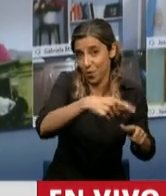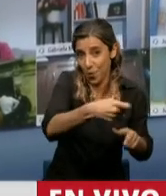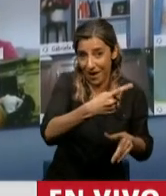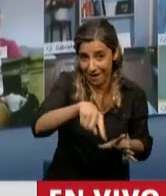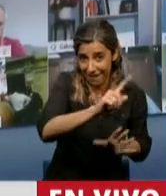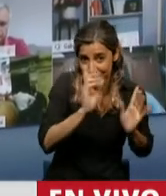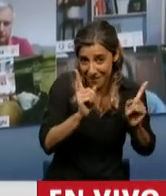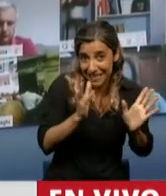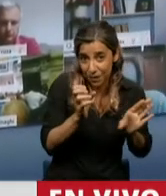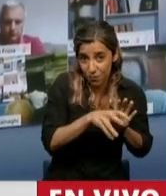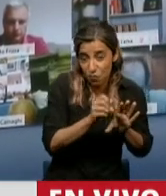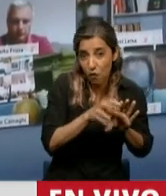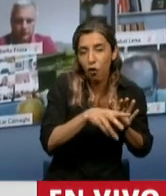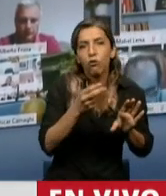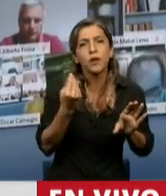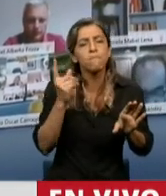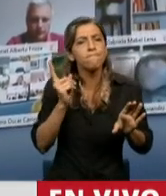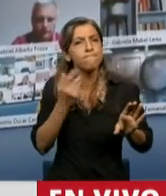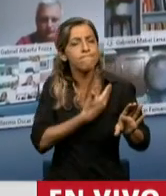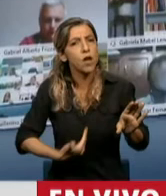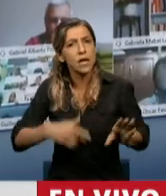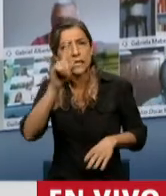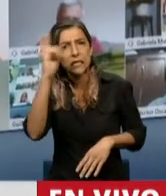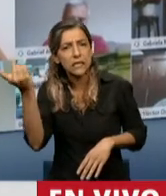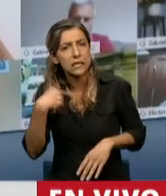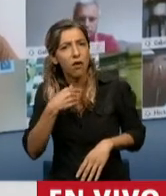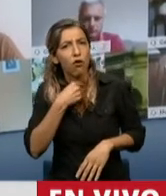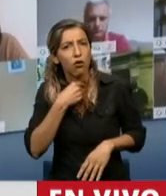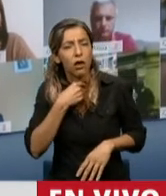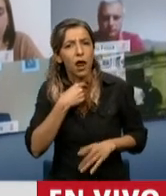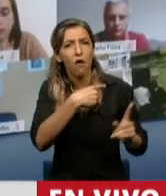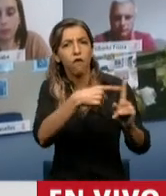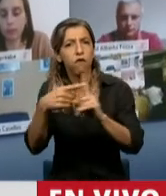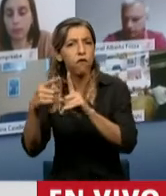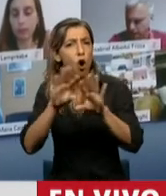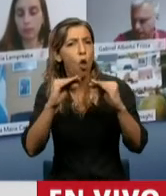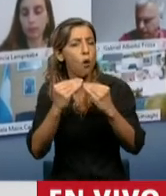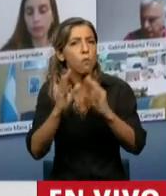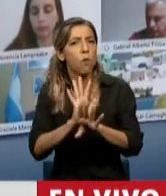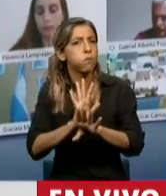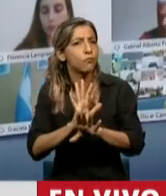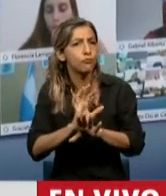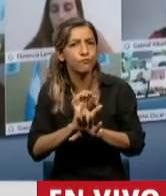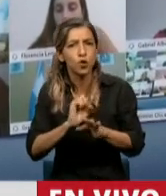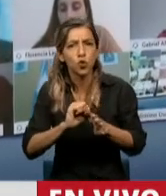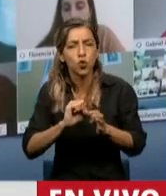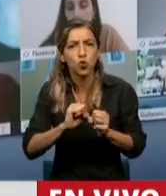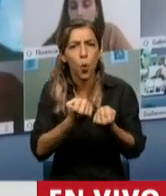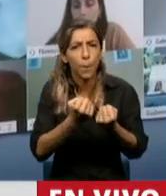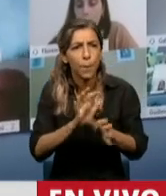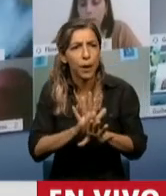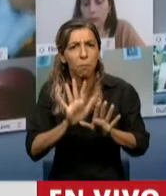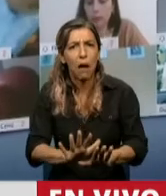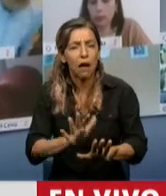tiempo que el gobierno decide suspender la fórmula de actualización para los actuales jubilados. Entonces, ¿cómo se explica esta paradoja